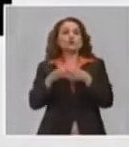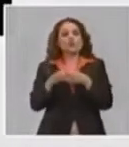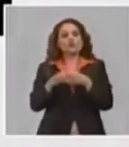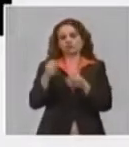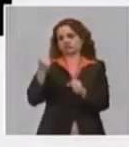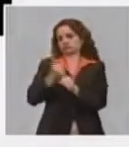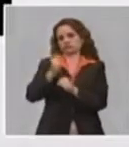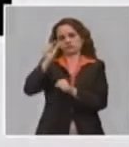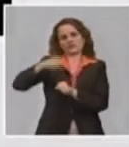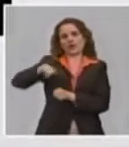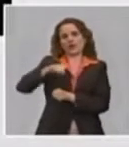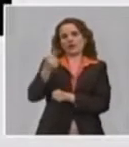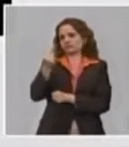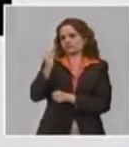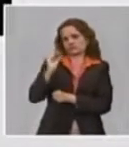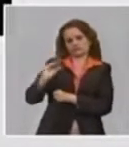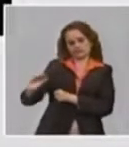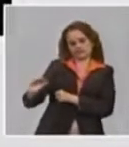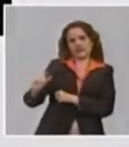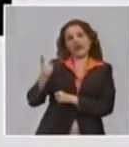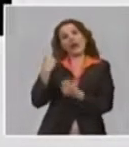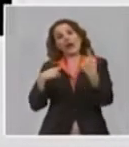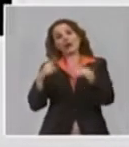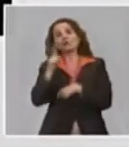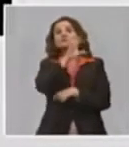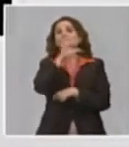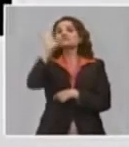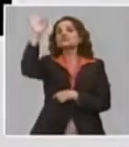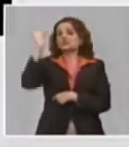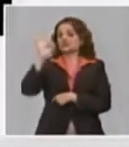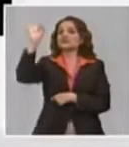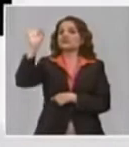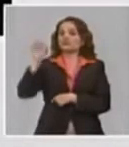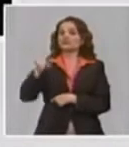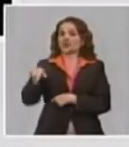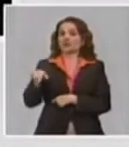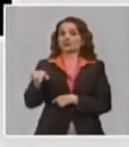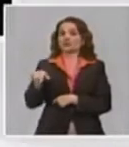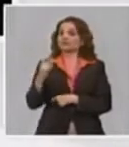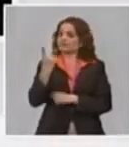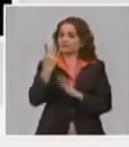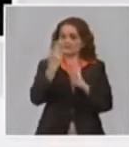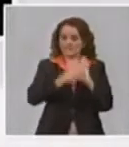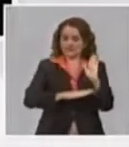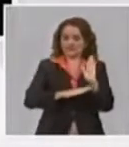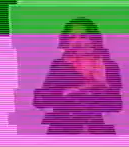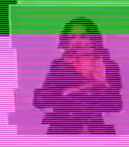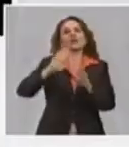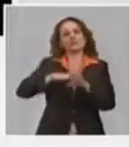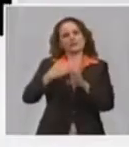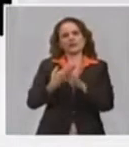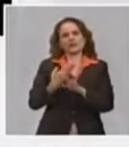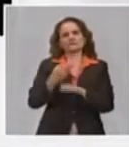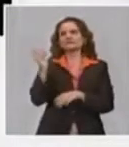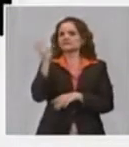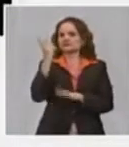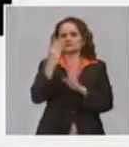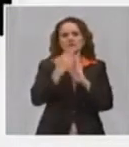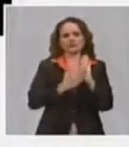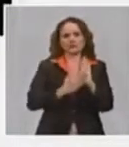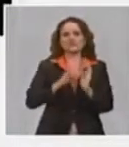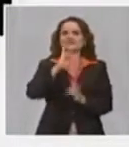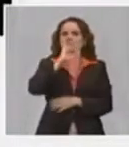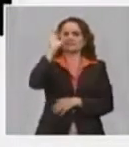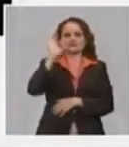garantía salarial que también es el 100% del salario básico el primer mes y el 60% del salario